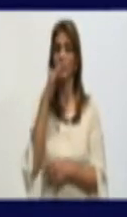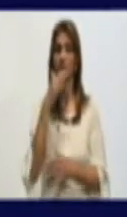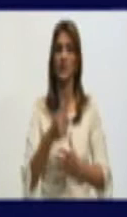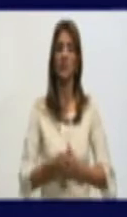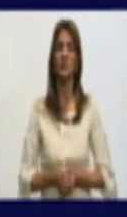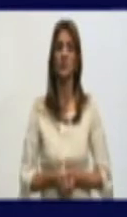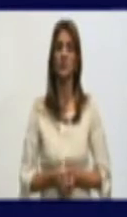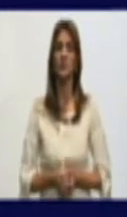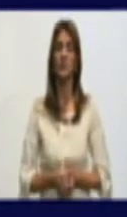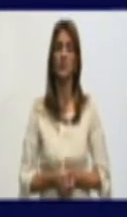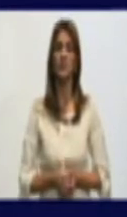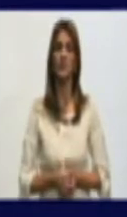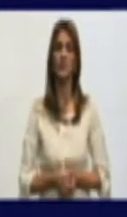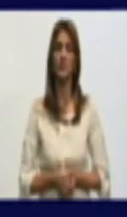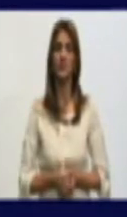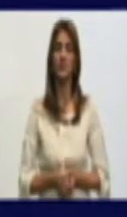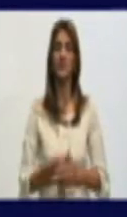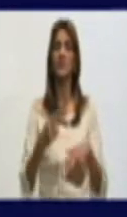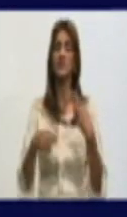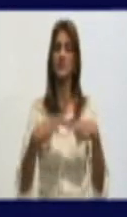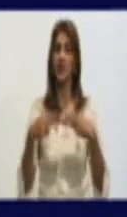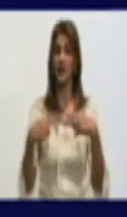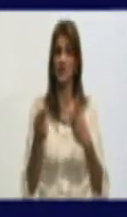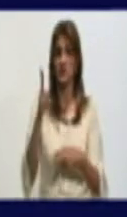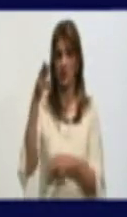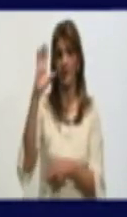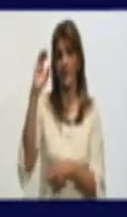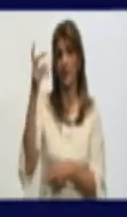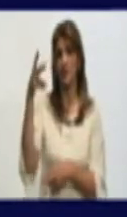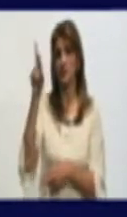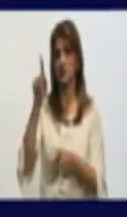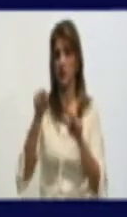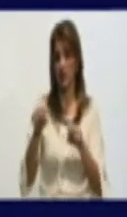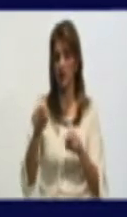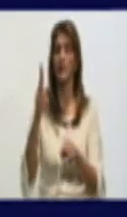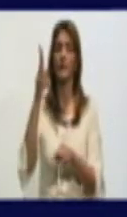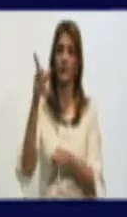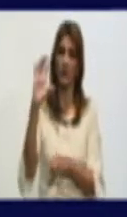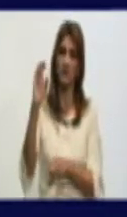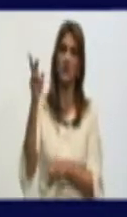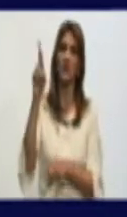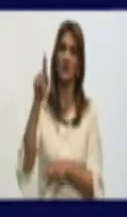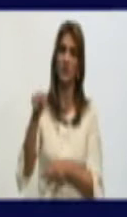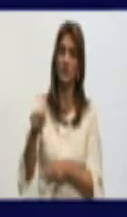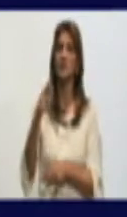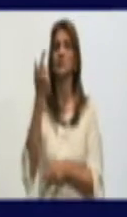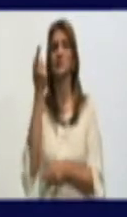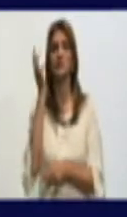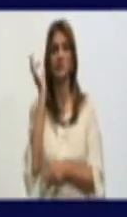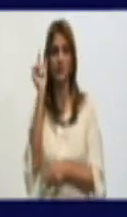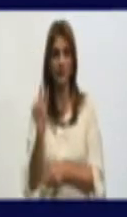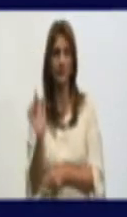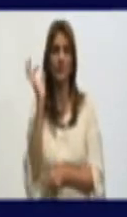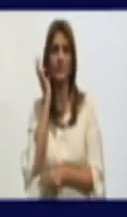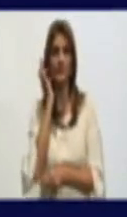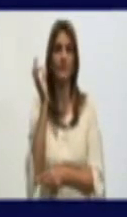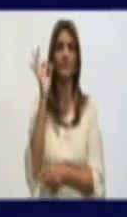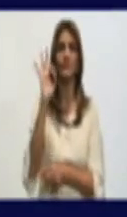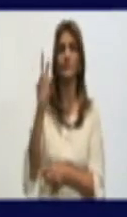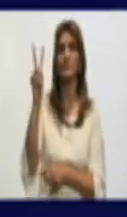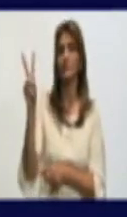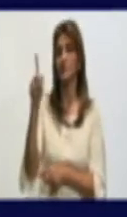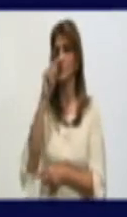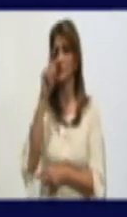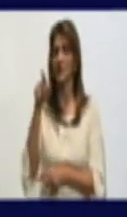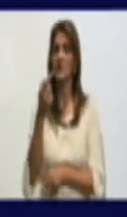Es detectada por la pesquisa. Se le realiza el test de antígeno el día 8 dando este positivo. Se ingresa como sospechoso de alto riesgo